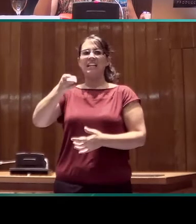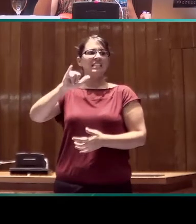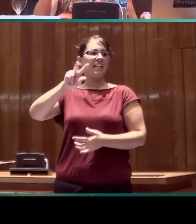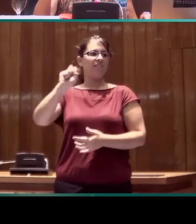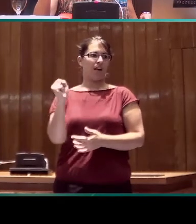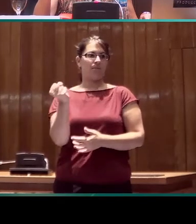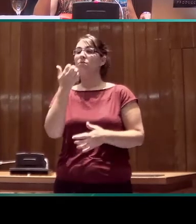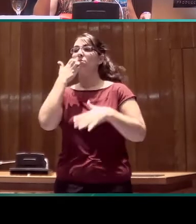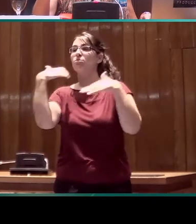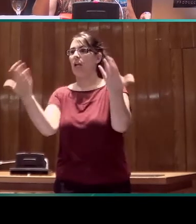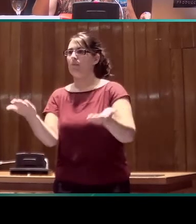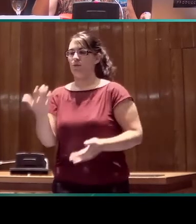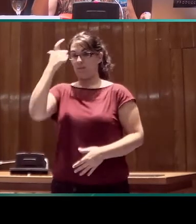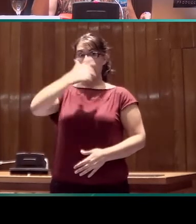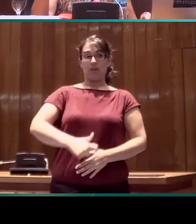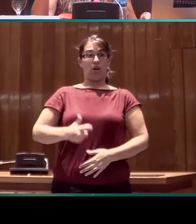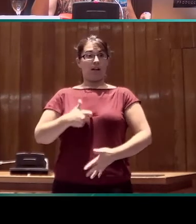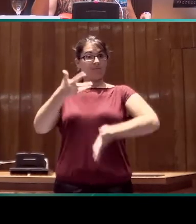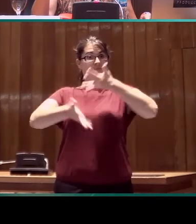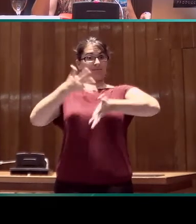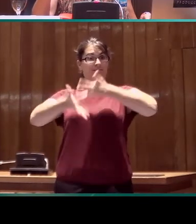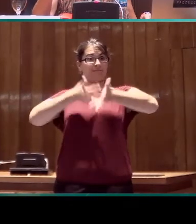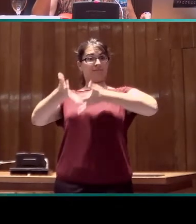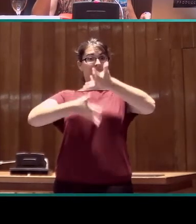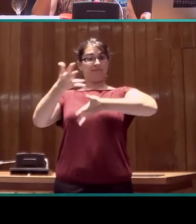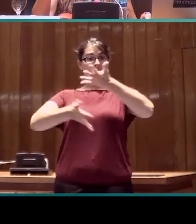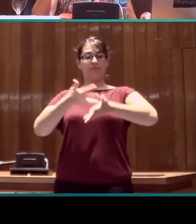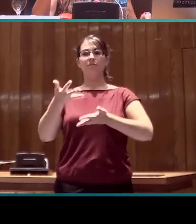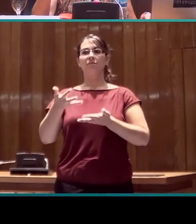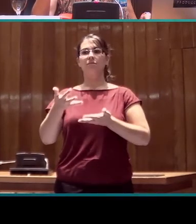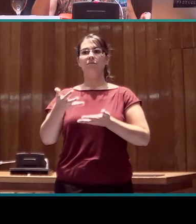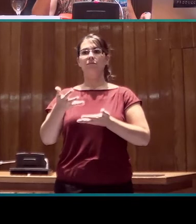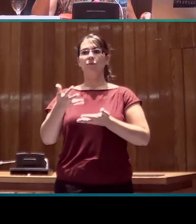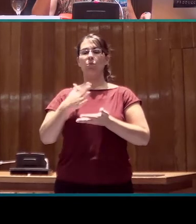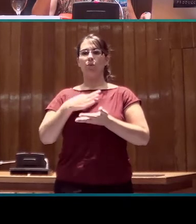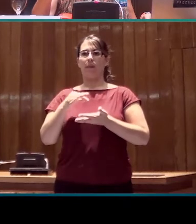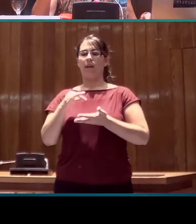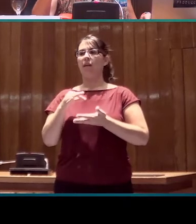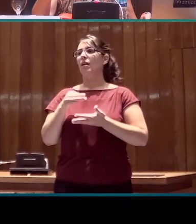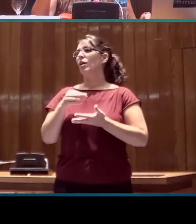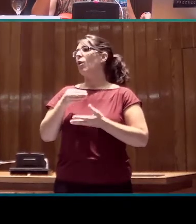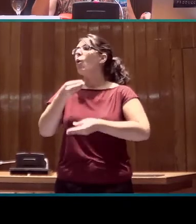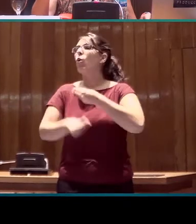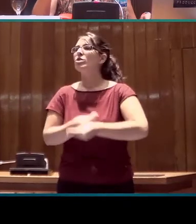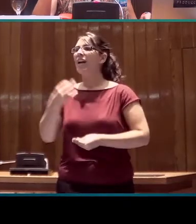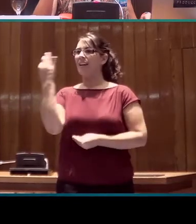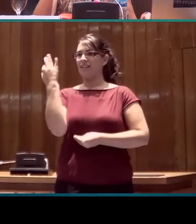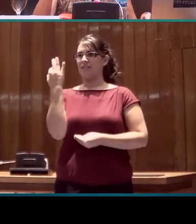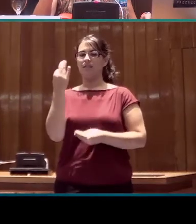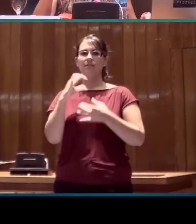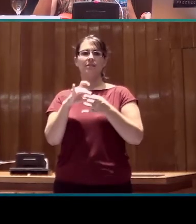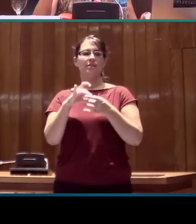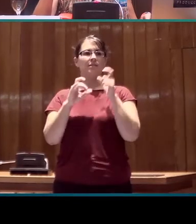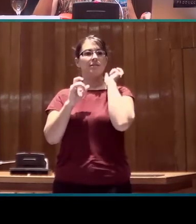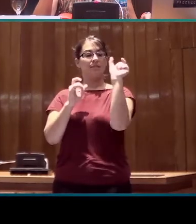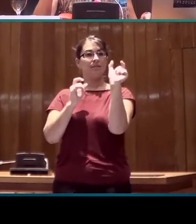utilizar lo que sería un elemento de diccionario, un lexema, en